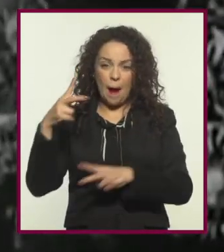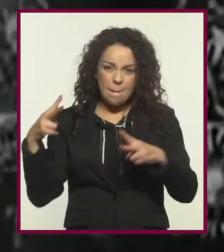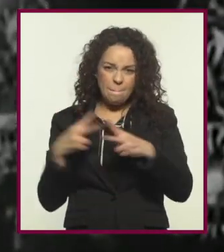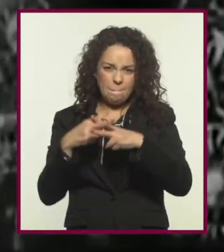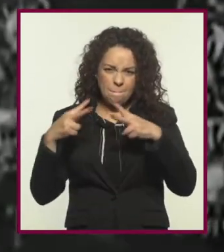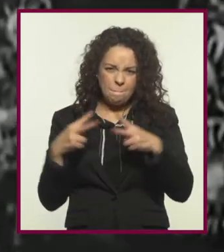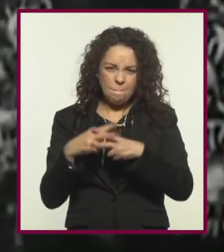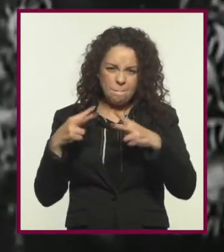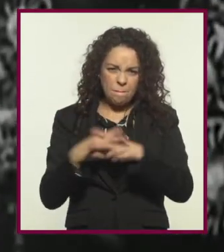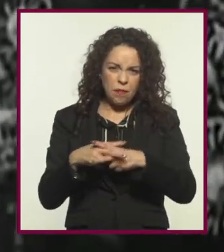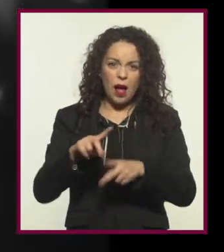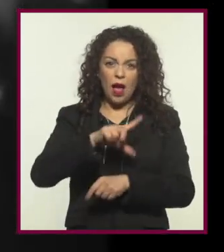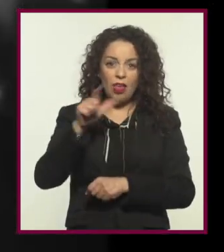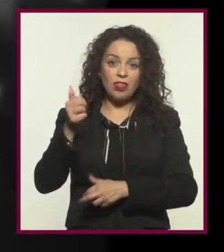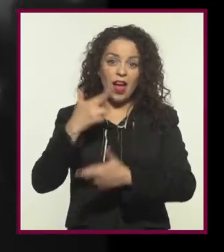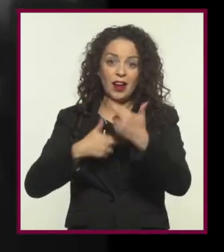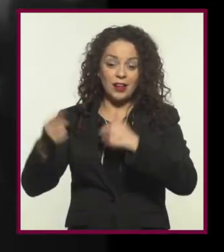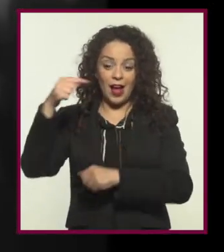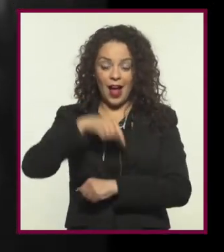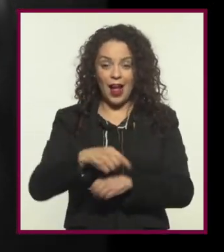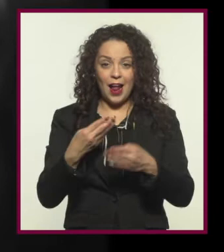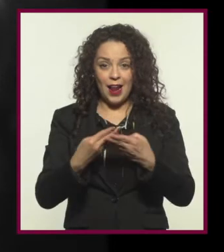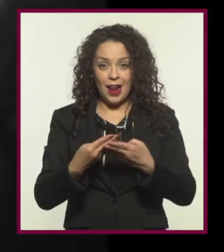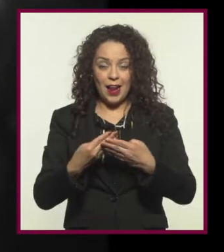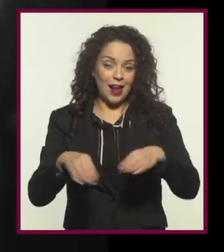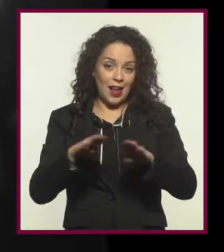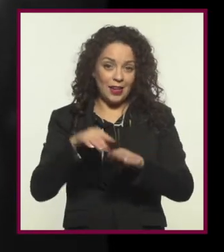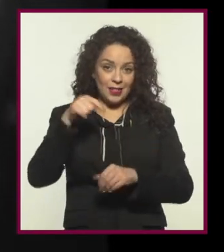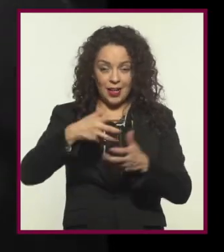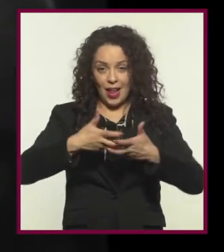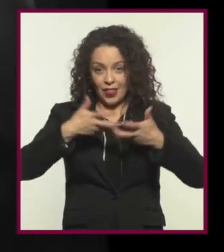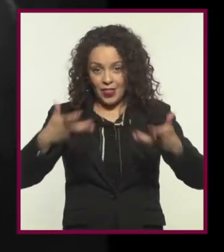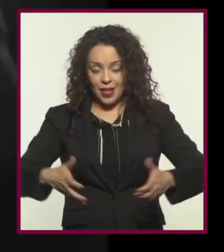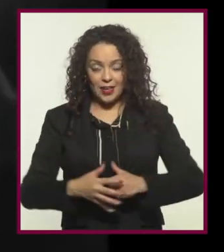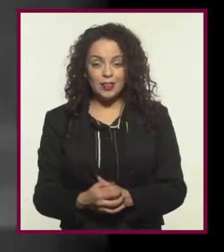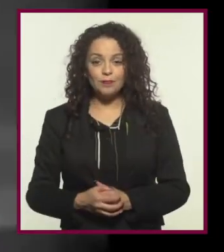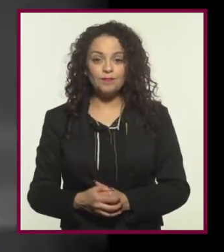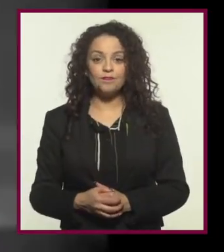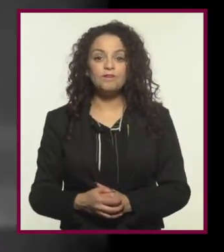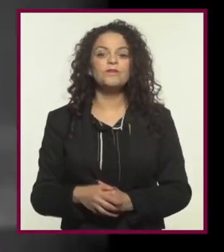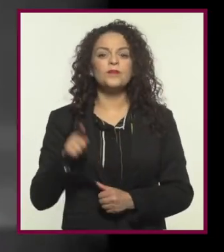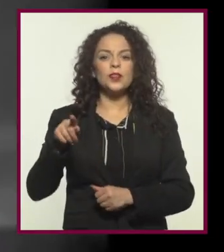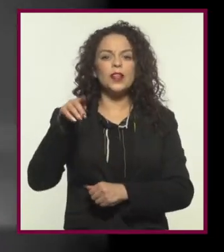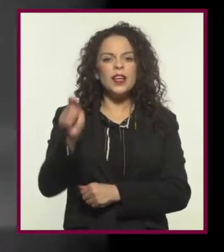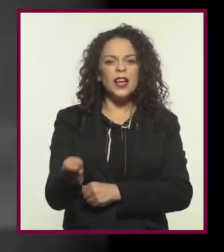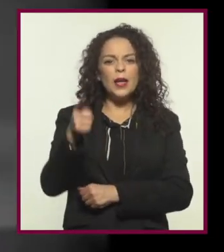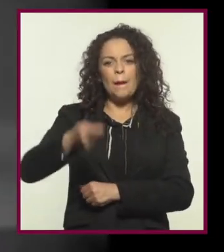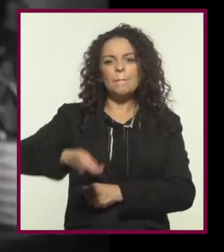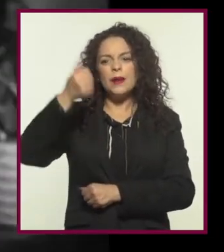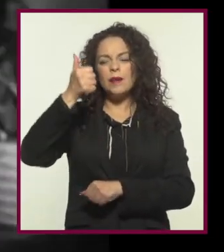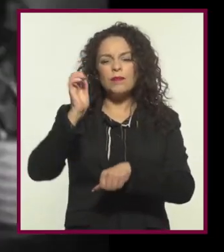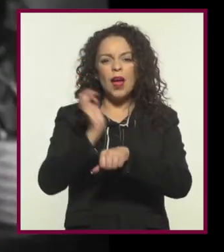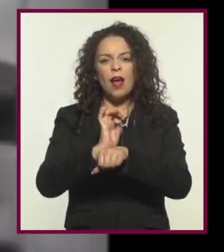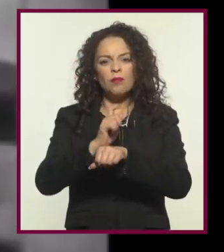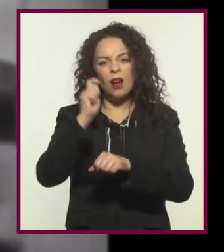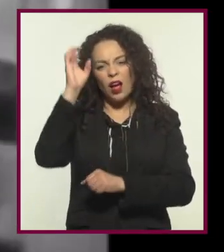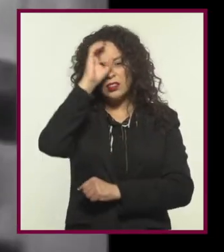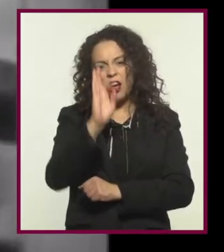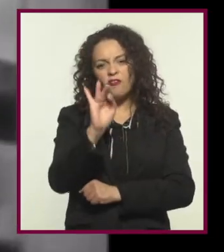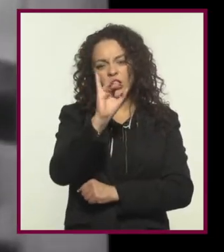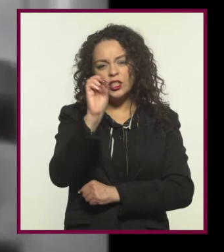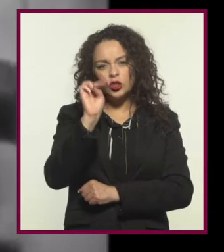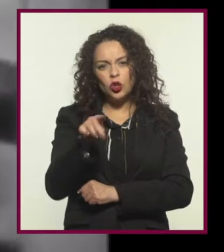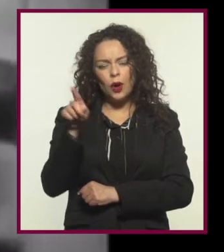antes de regresar a casa. En los años 20 fue Metrópolis la que marcó una época y quizás se podría considerar realmente como la primer